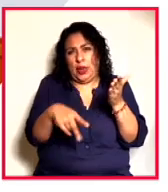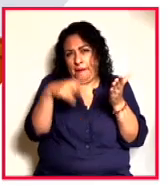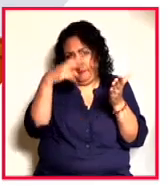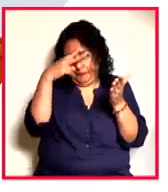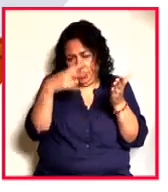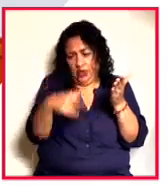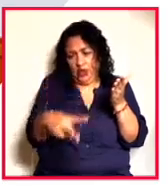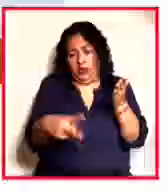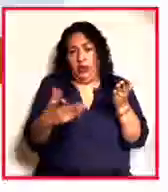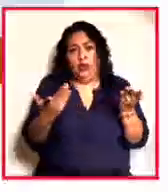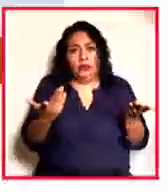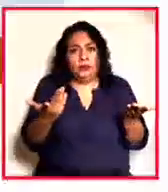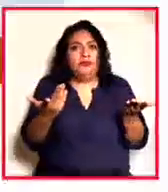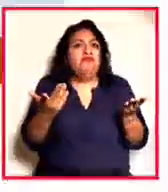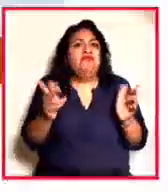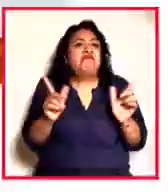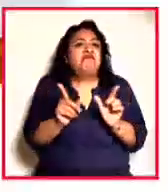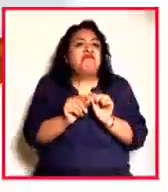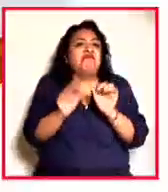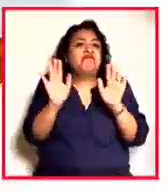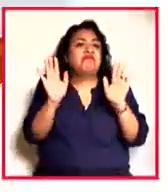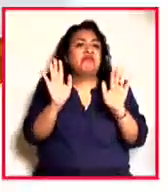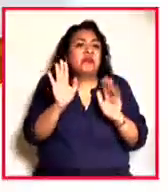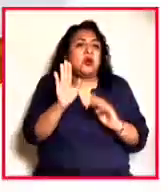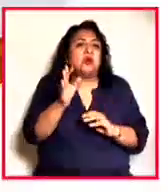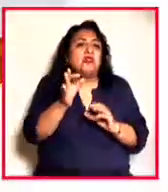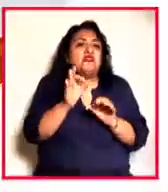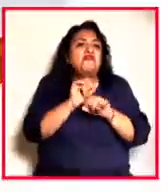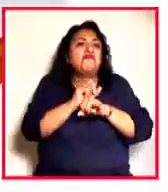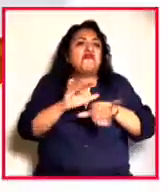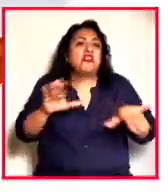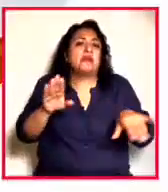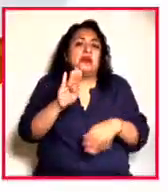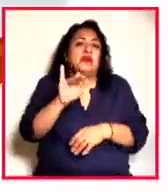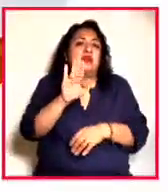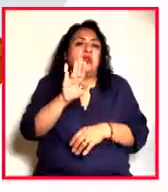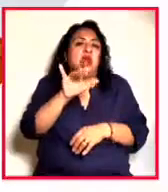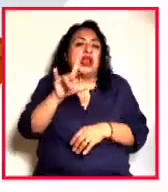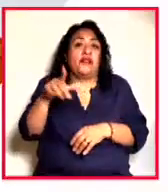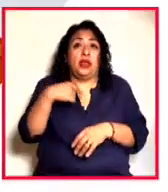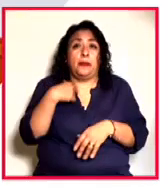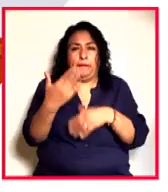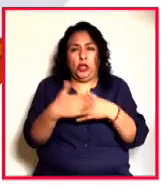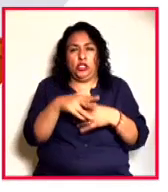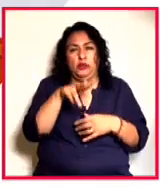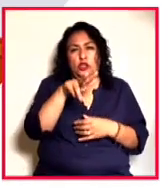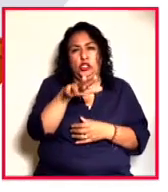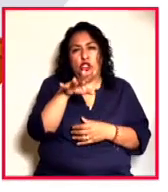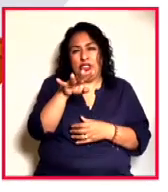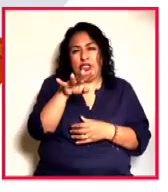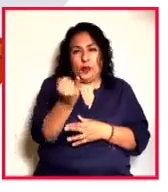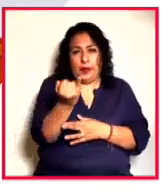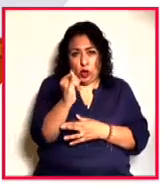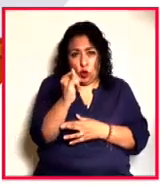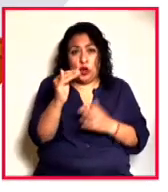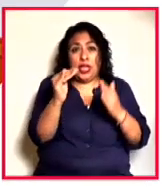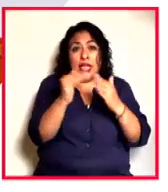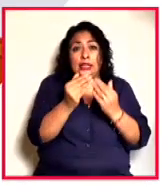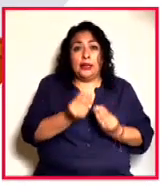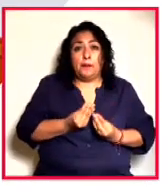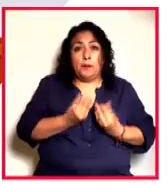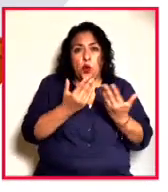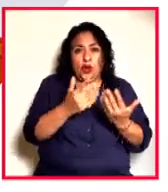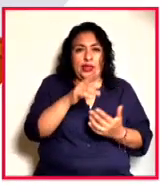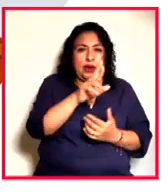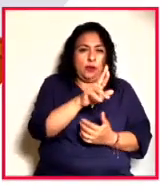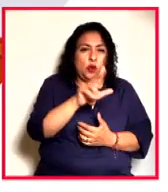como mera ficha bibliográfica. El próximo 18 y 19 de junio, la Casa del Poeta Ramón López